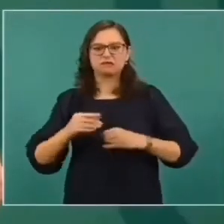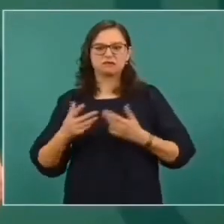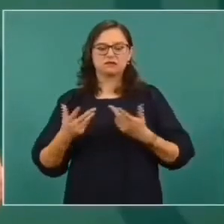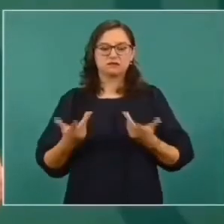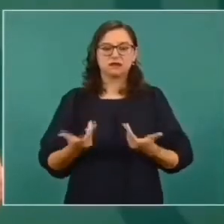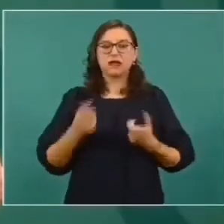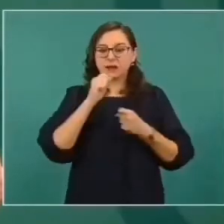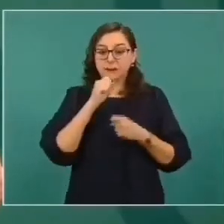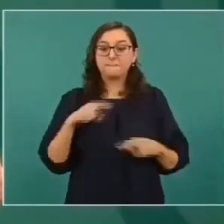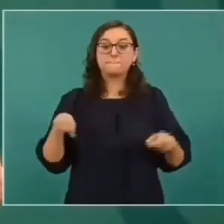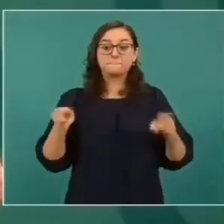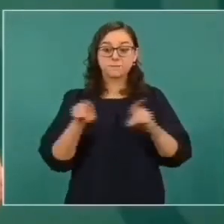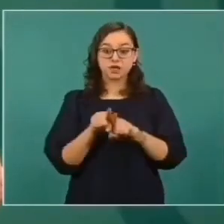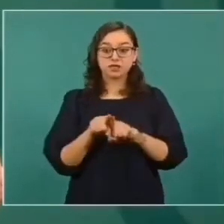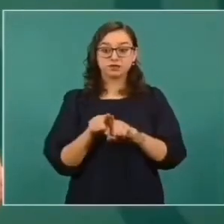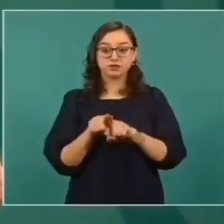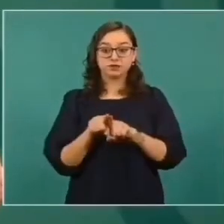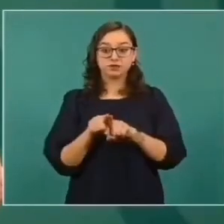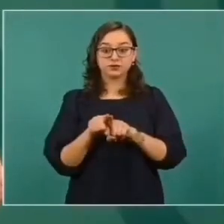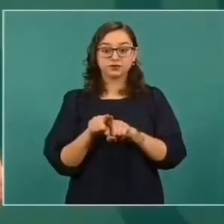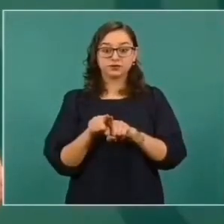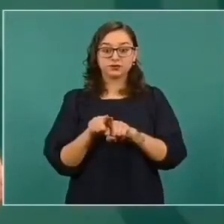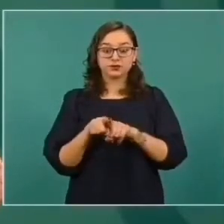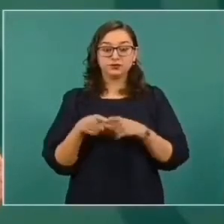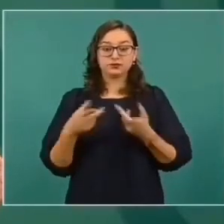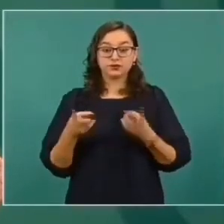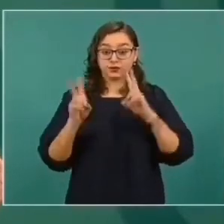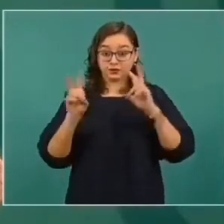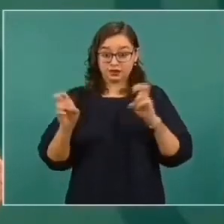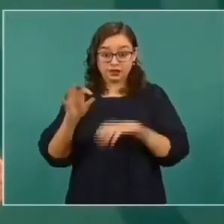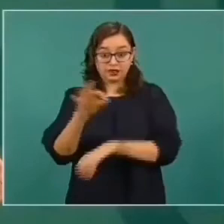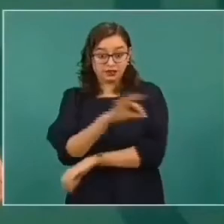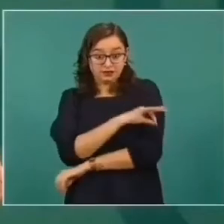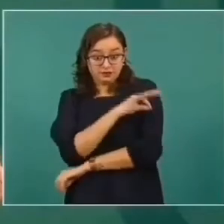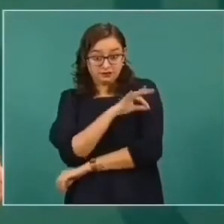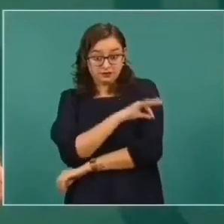mismo en el caso de la vacunación